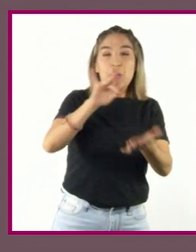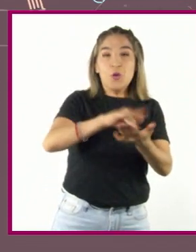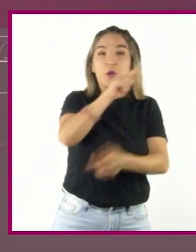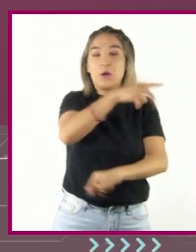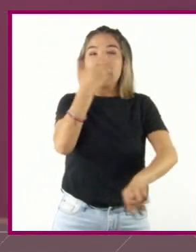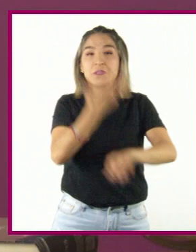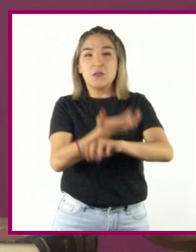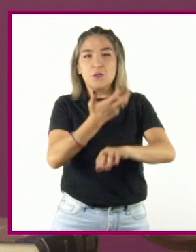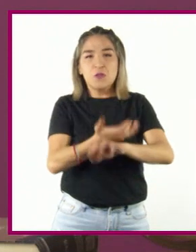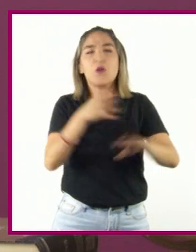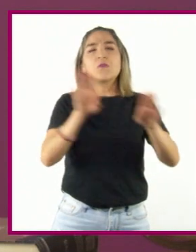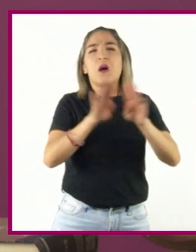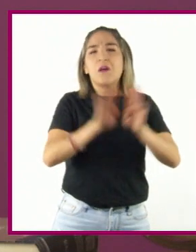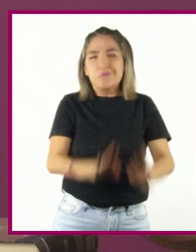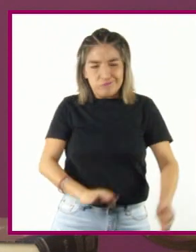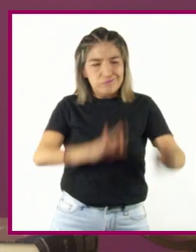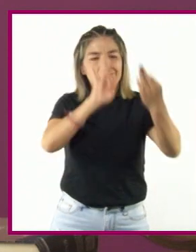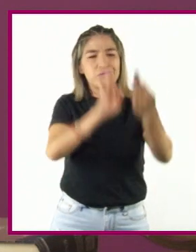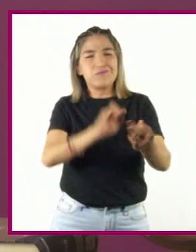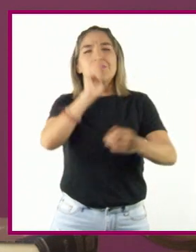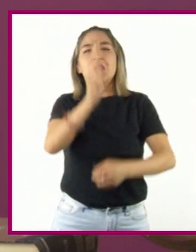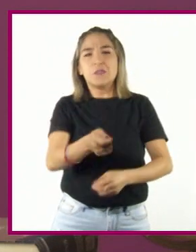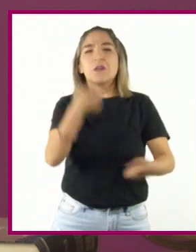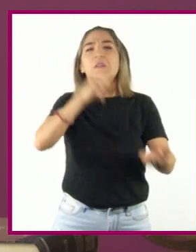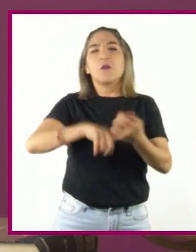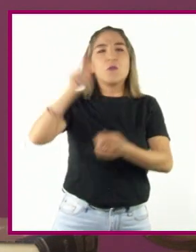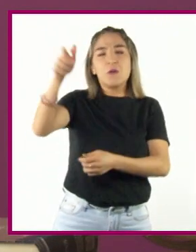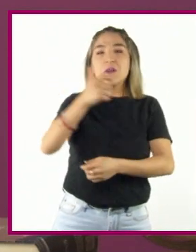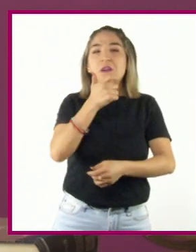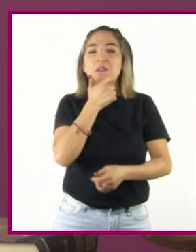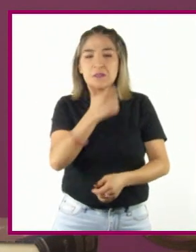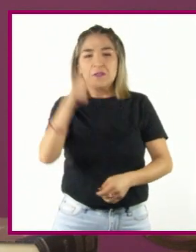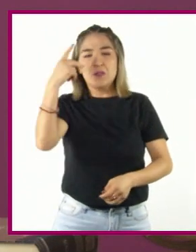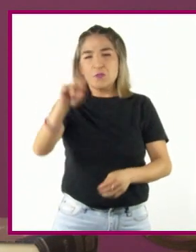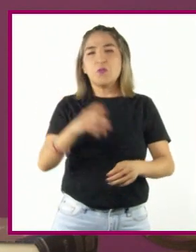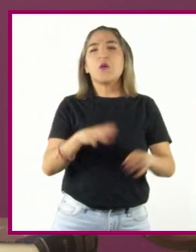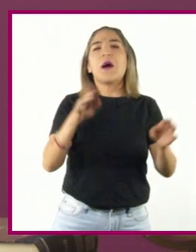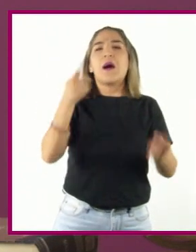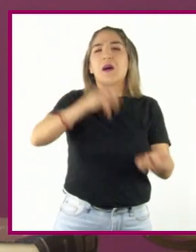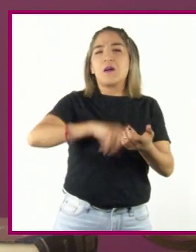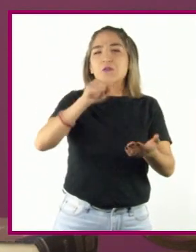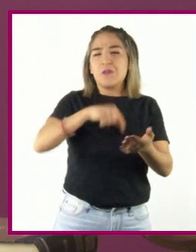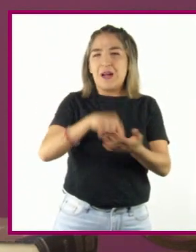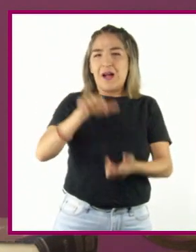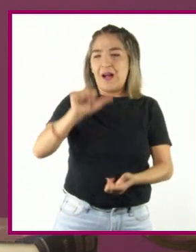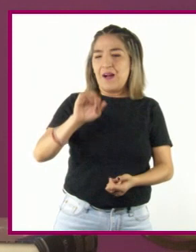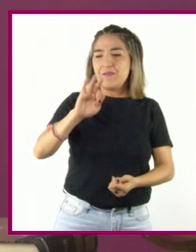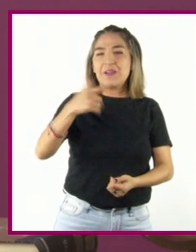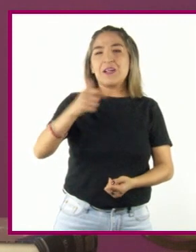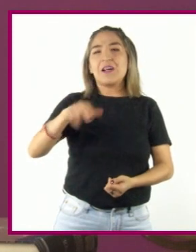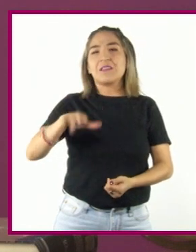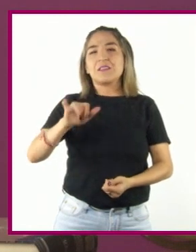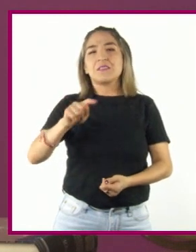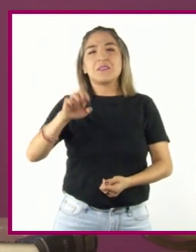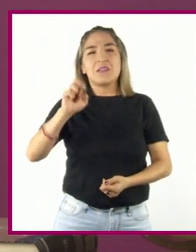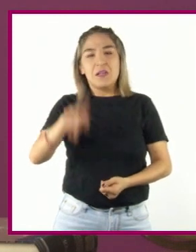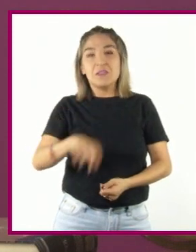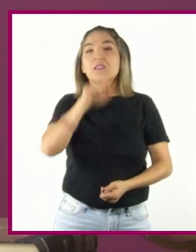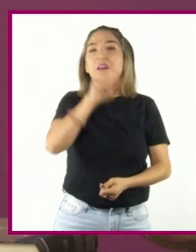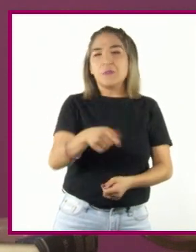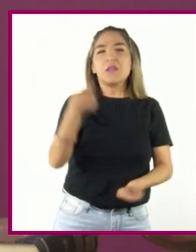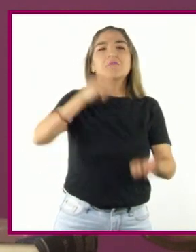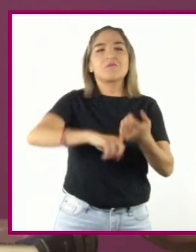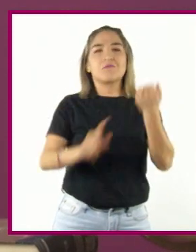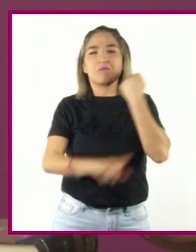de América, se enfrentaron a la intervención de la Unión Soviética en Afganistán. Años después, se opondría también a los